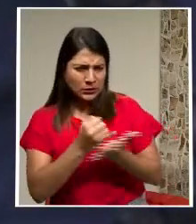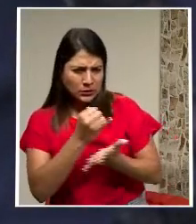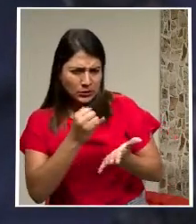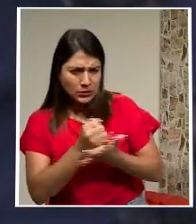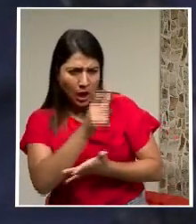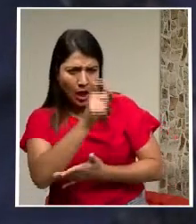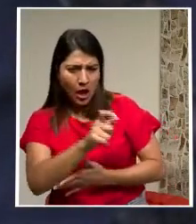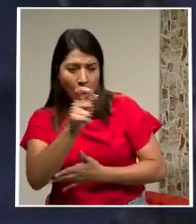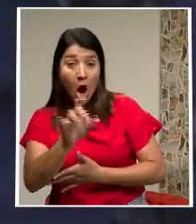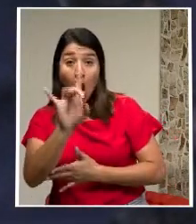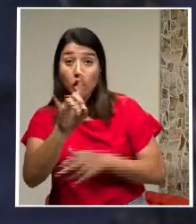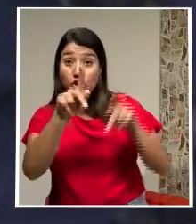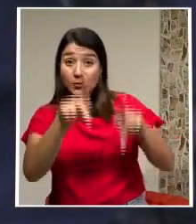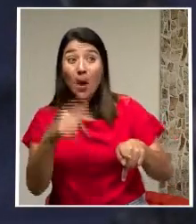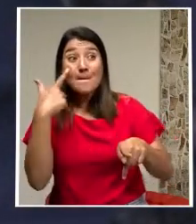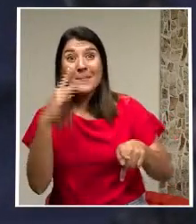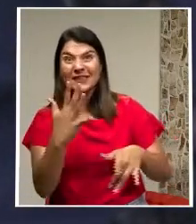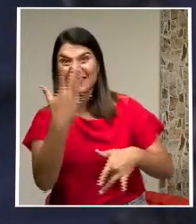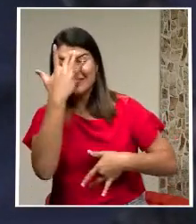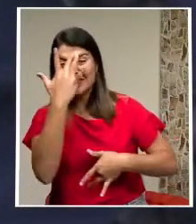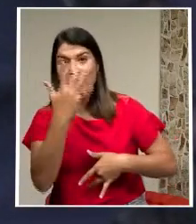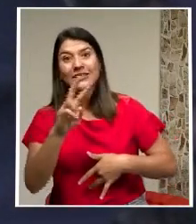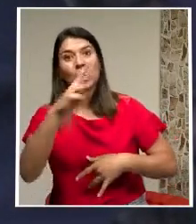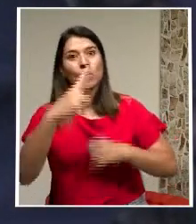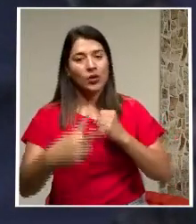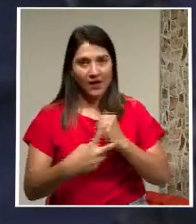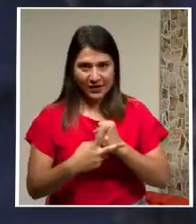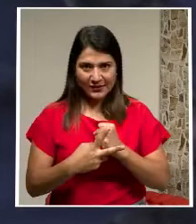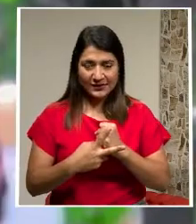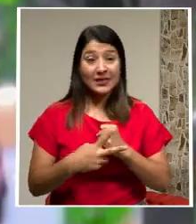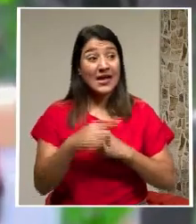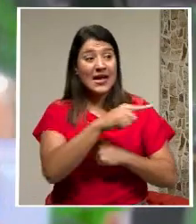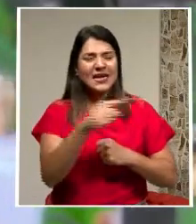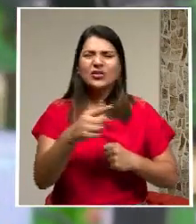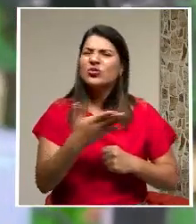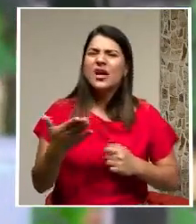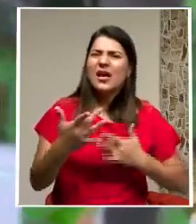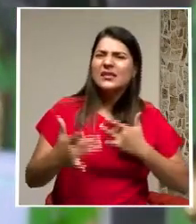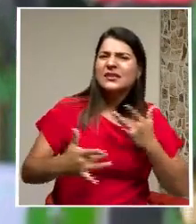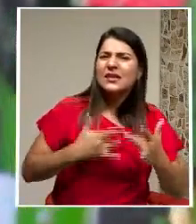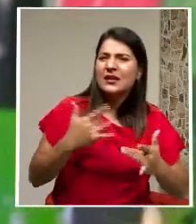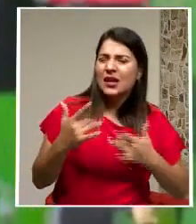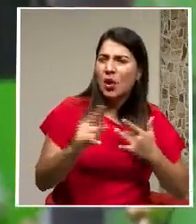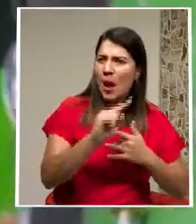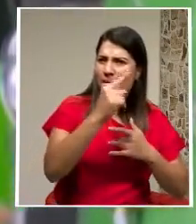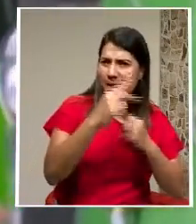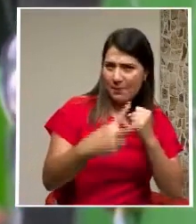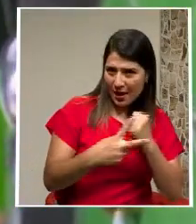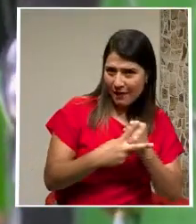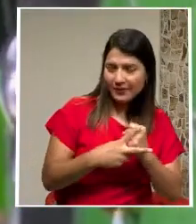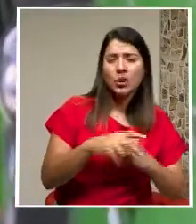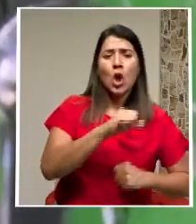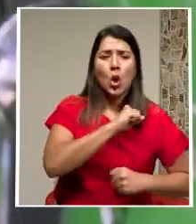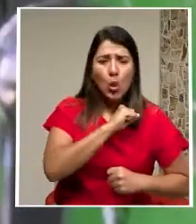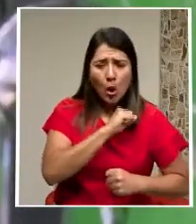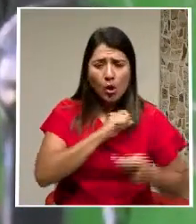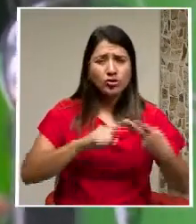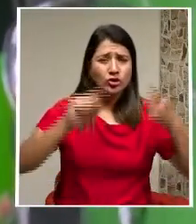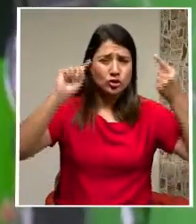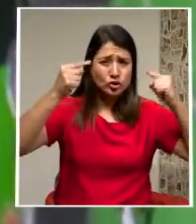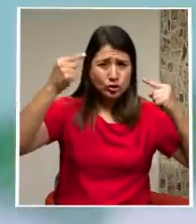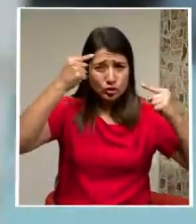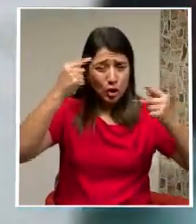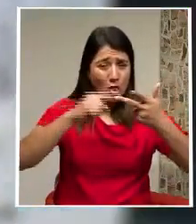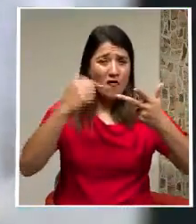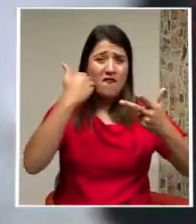posible reinfección Entre los síntomas más comunes Que presentaron los pacientes Durante el primer episodio Fueron tos, dolor de cabeza,